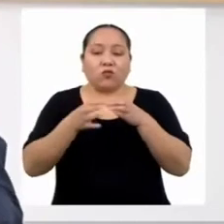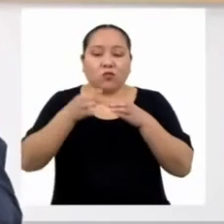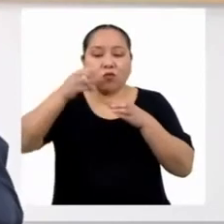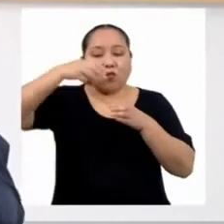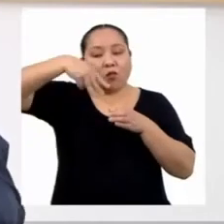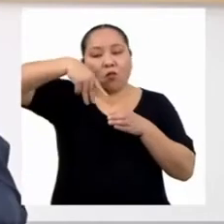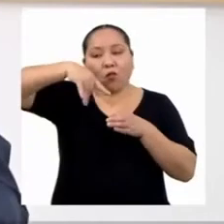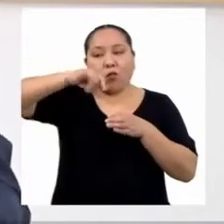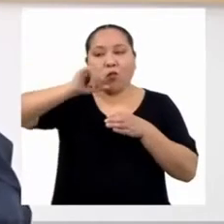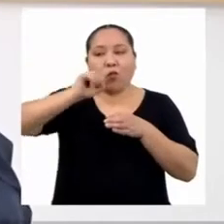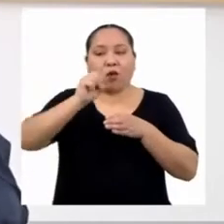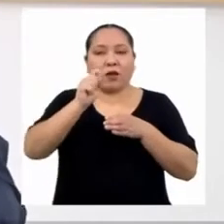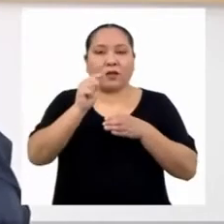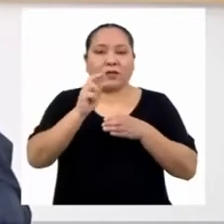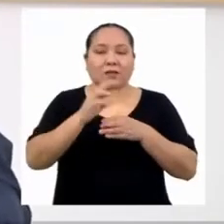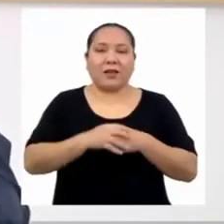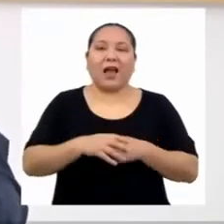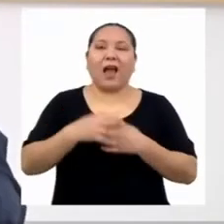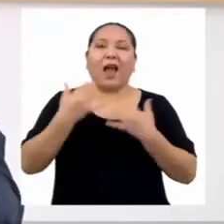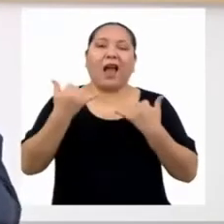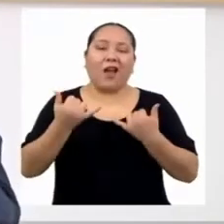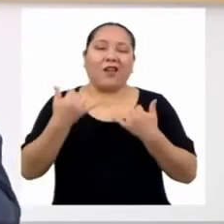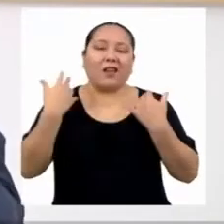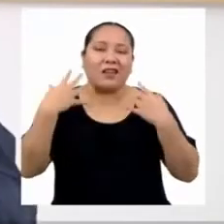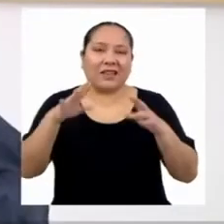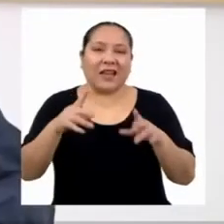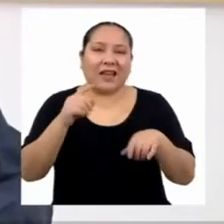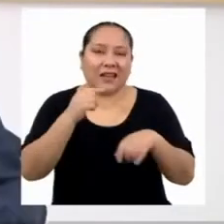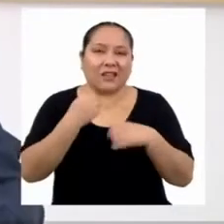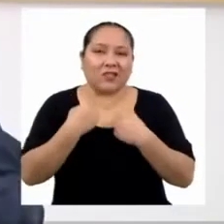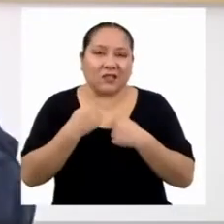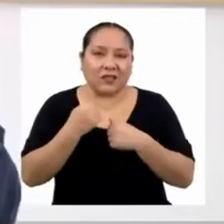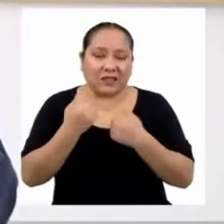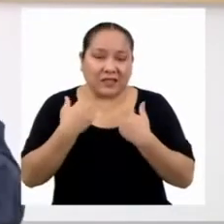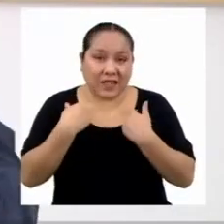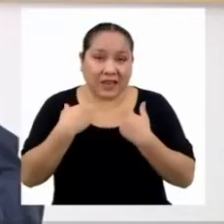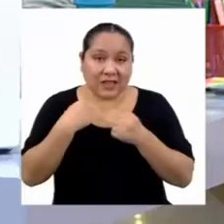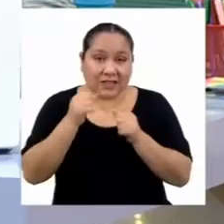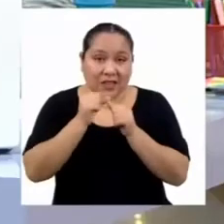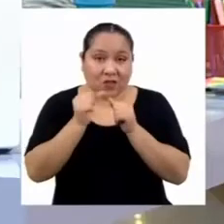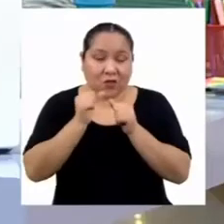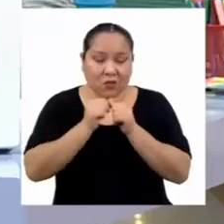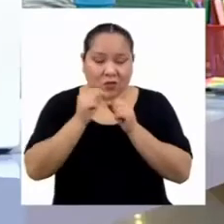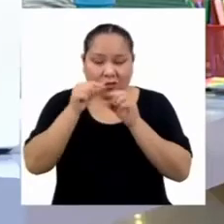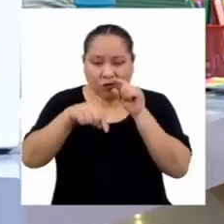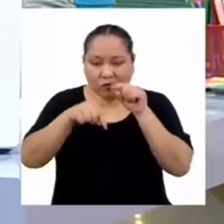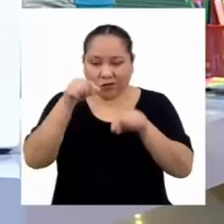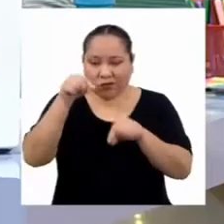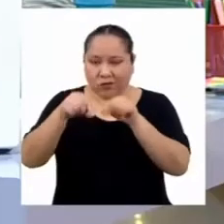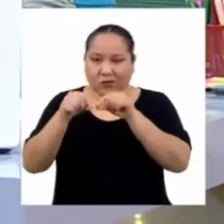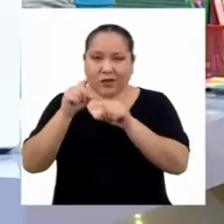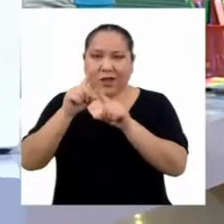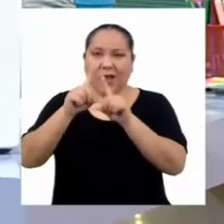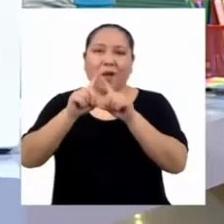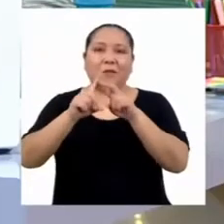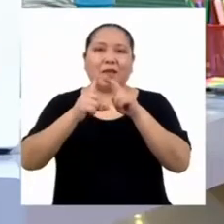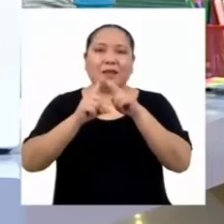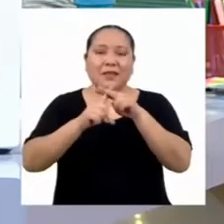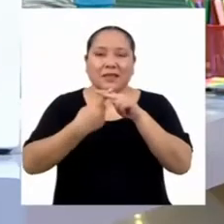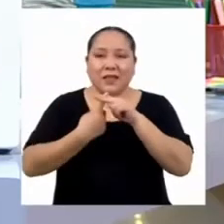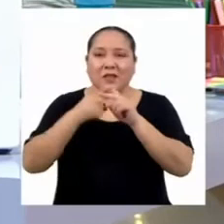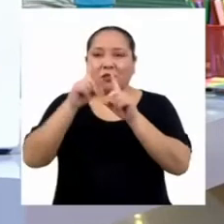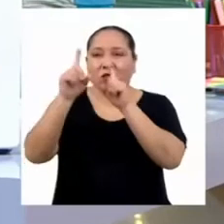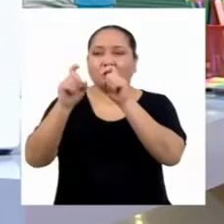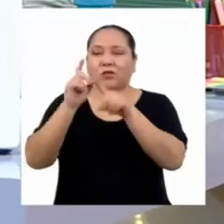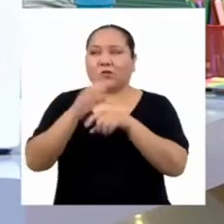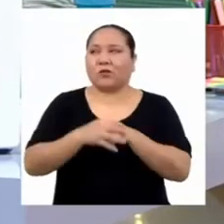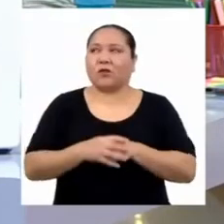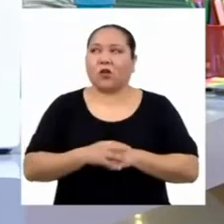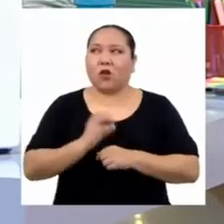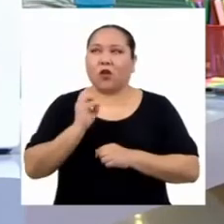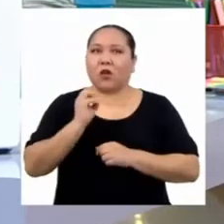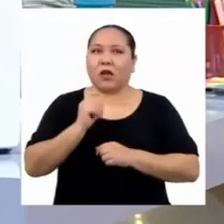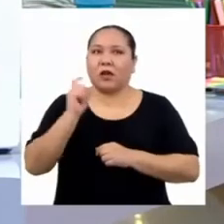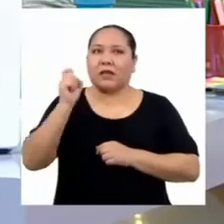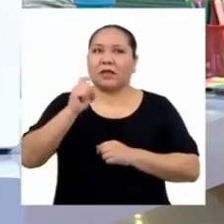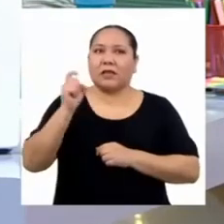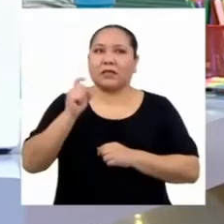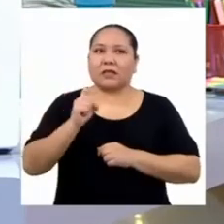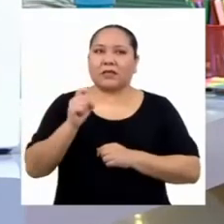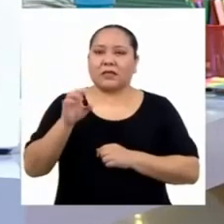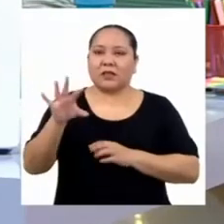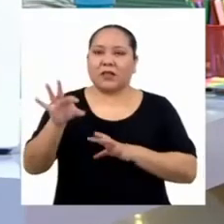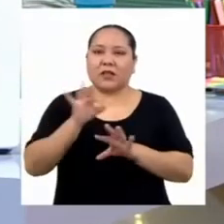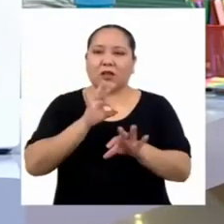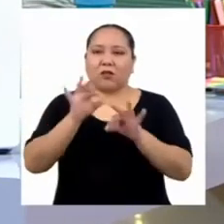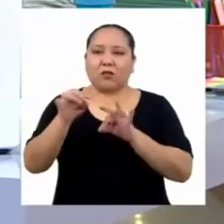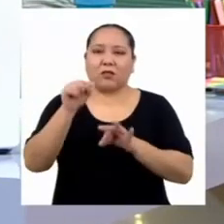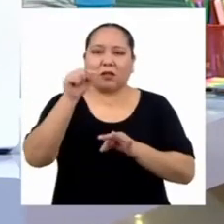Ahora que ya tienes el número, puedes empezar a aplicar tus encuestas. ¡Genial, profesor! Solo necesito acceder a esas